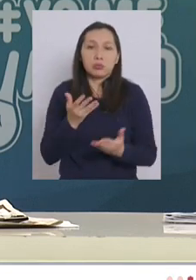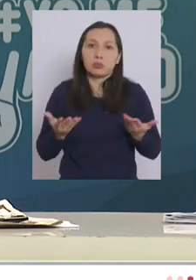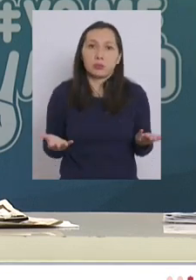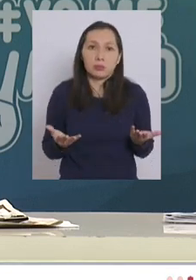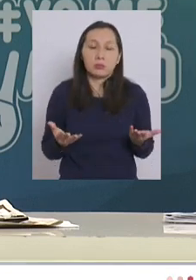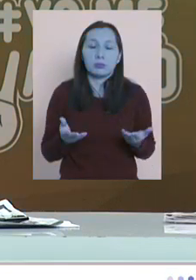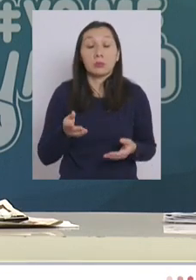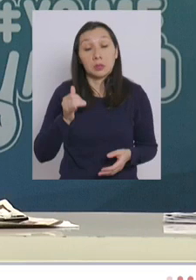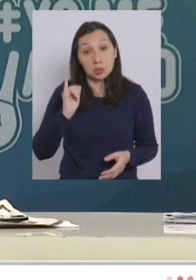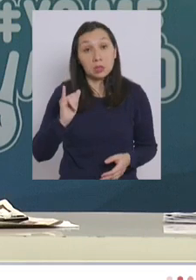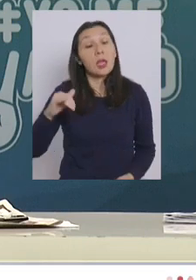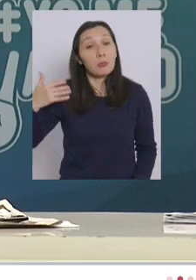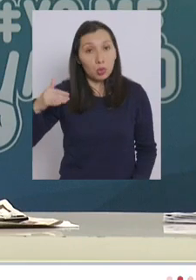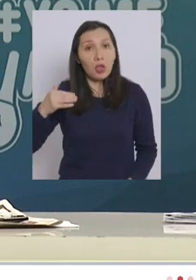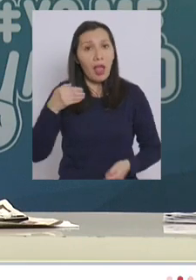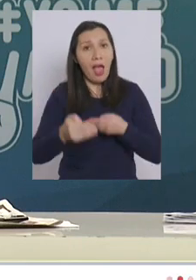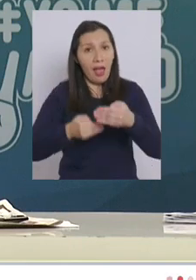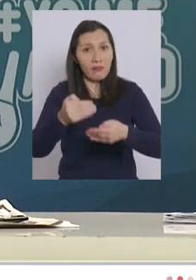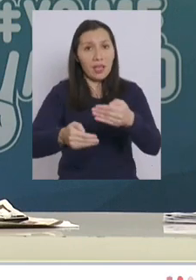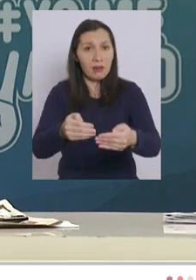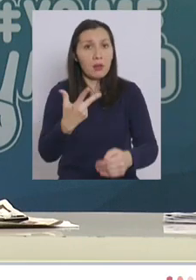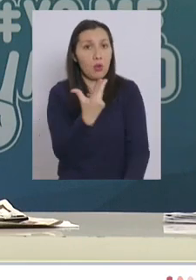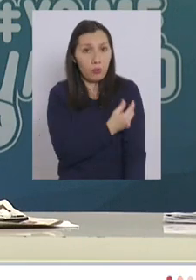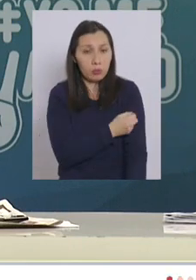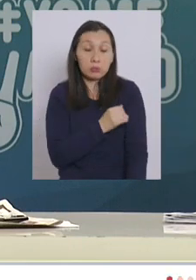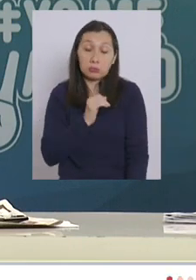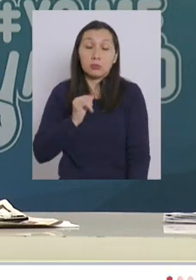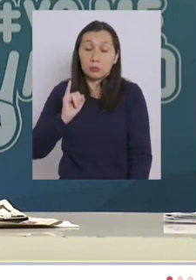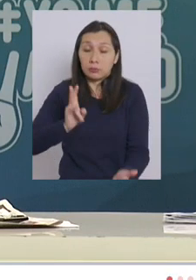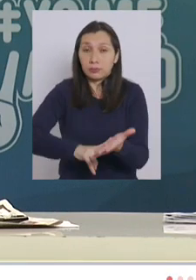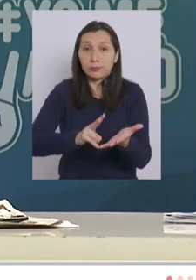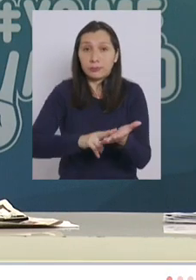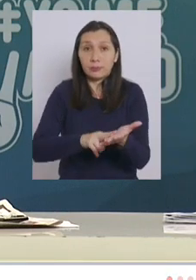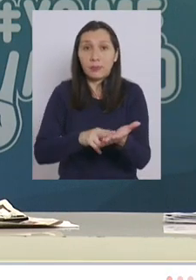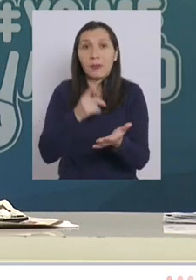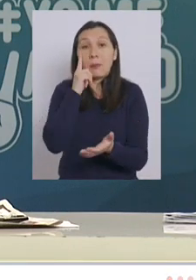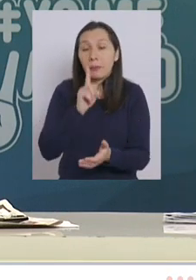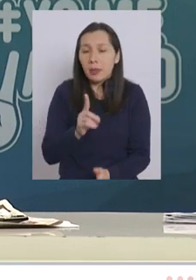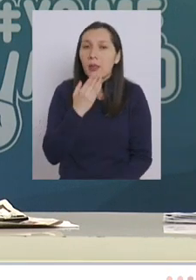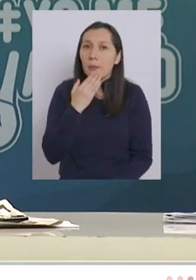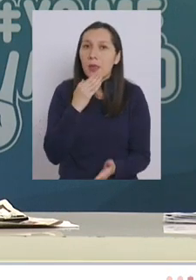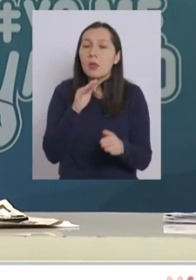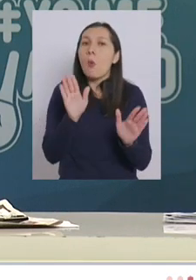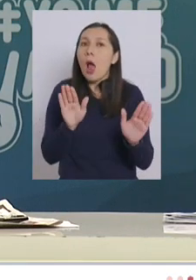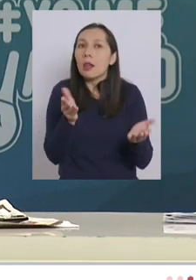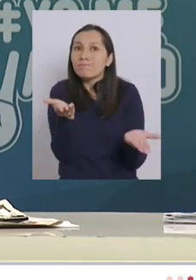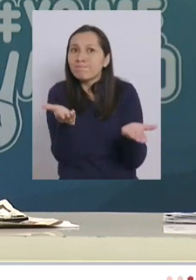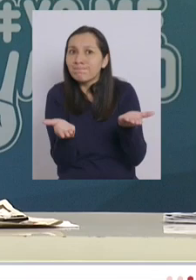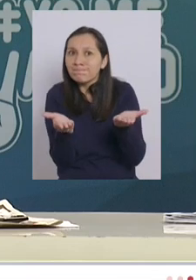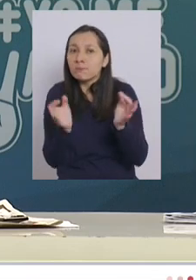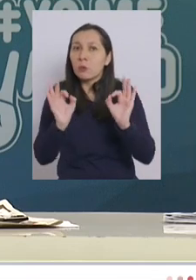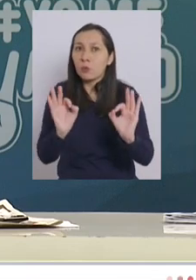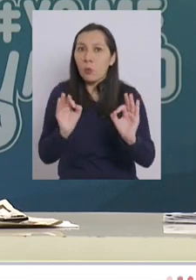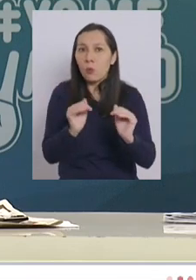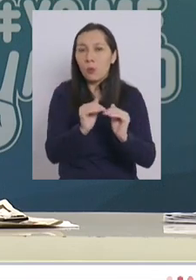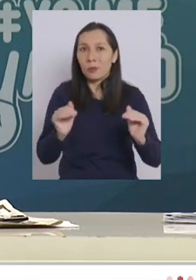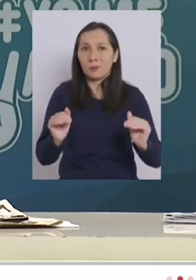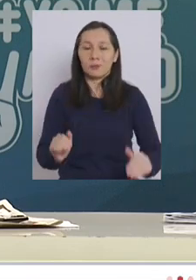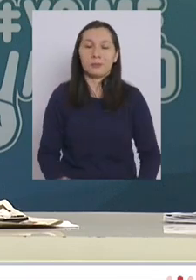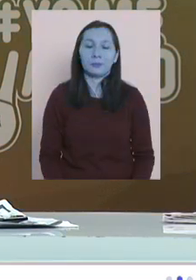lo tanto sí es importante avanzar en la vacunación sin lugar a dudas pero también hay que equilibrar las cosas